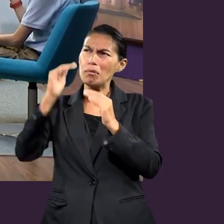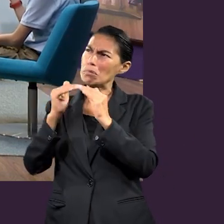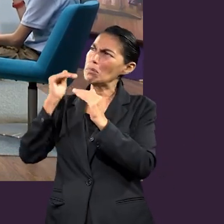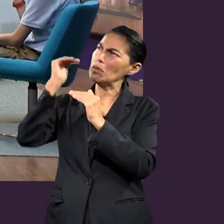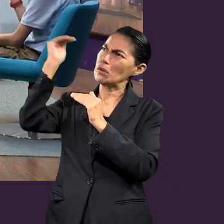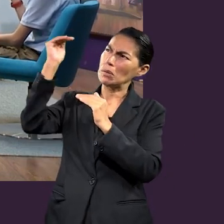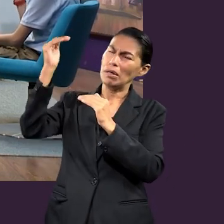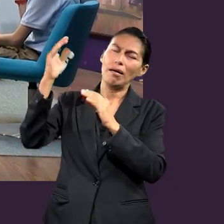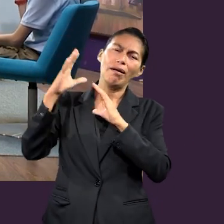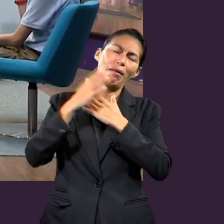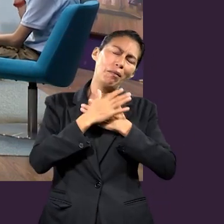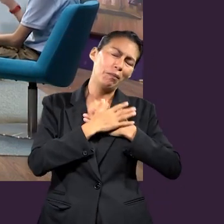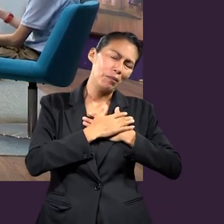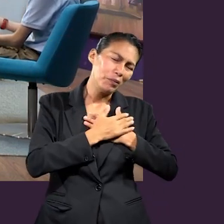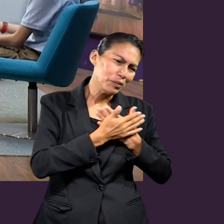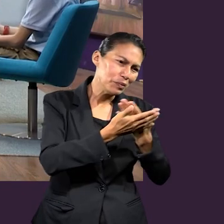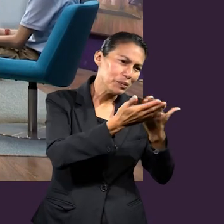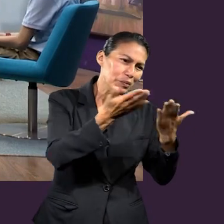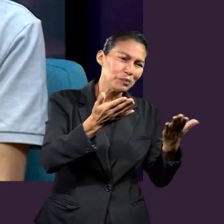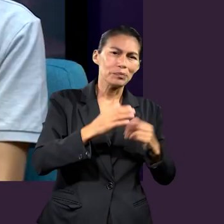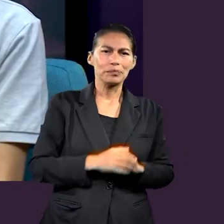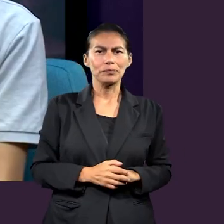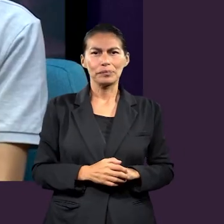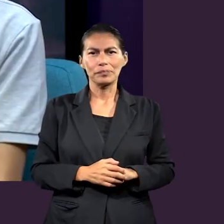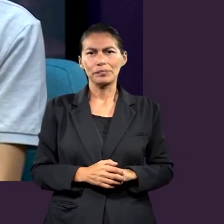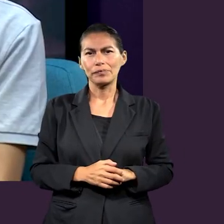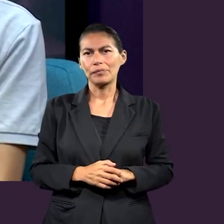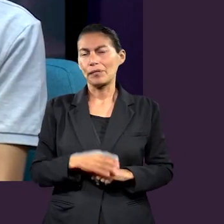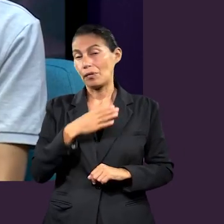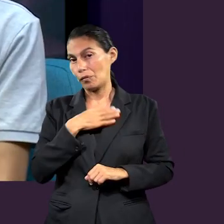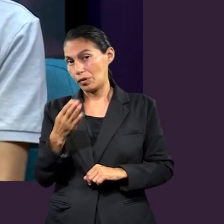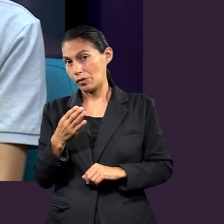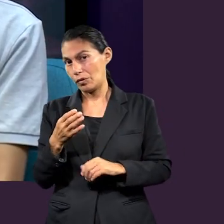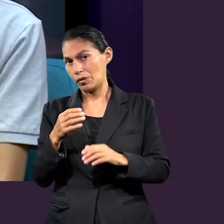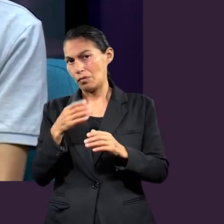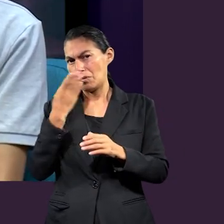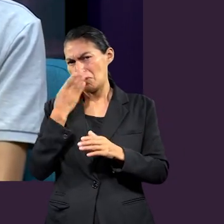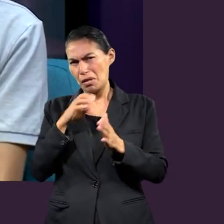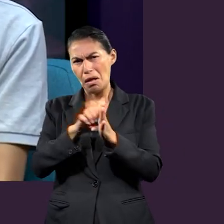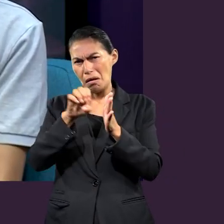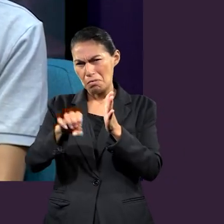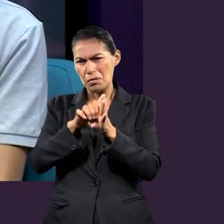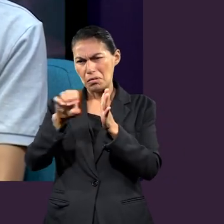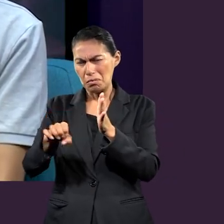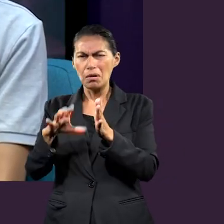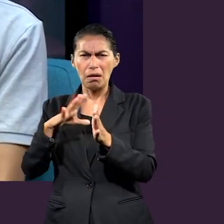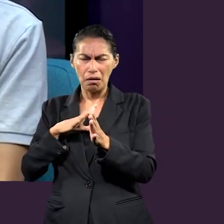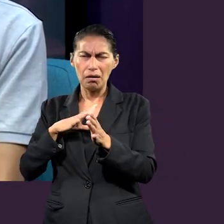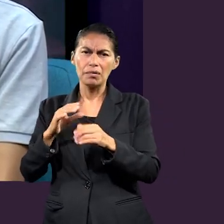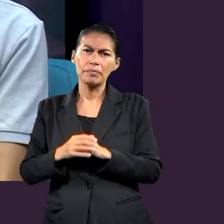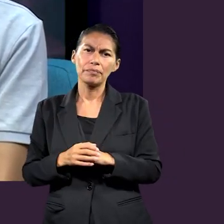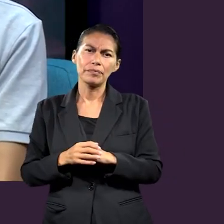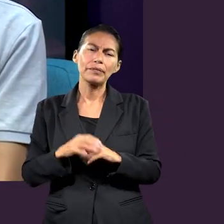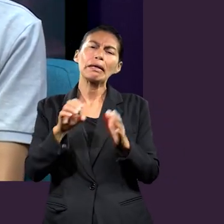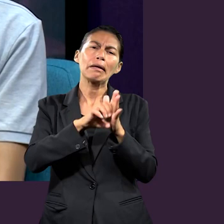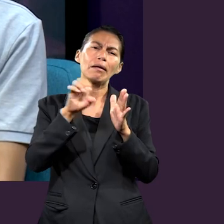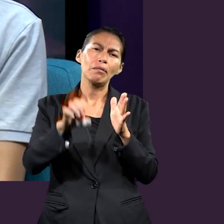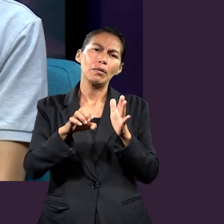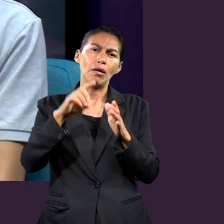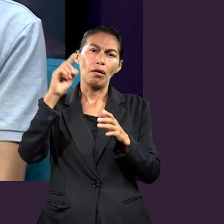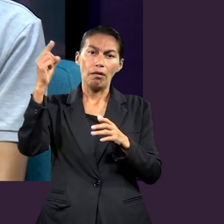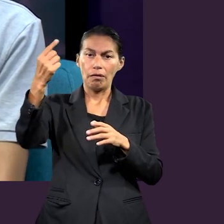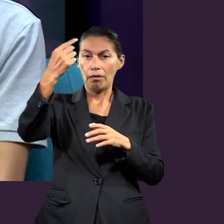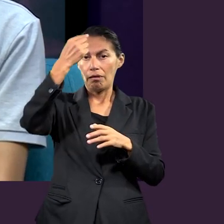ejemplo. Cómo es. Dime, Alan. De hecho, hay un ejemplo de qué pasa. es, bueno, la Biblia me habla muchos ejemplos. En este caso,